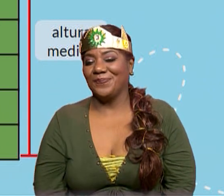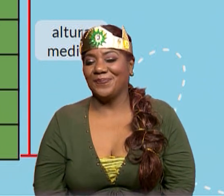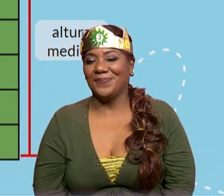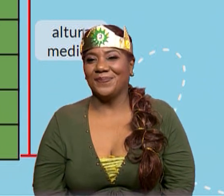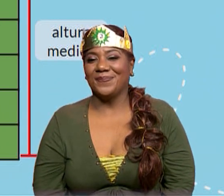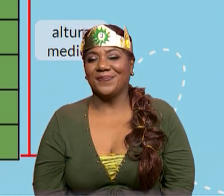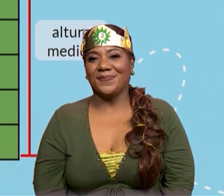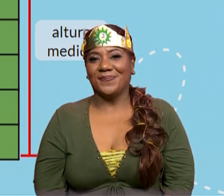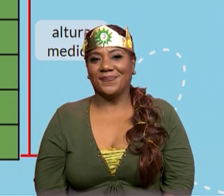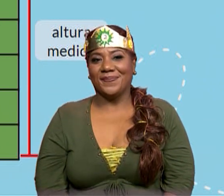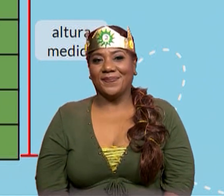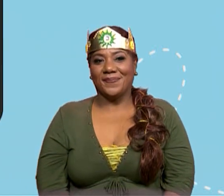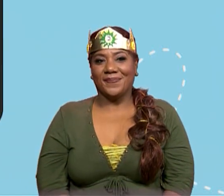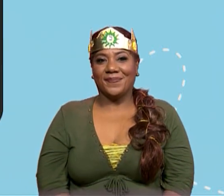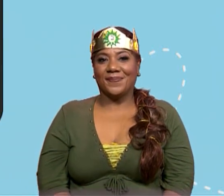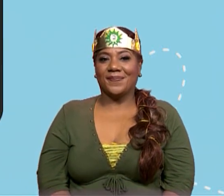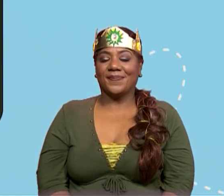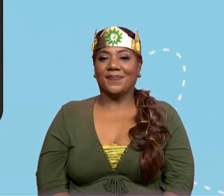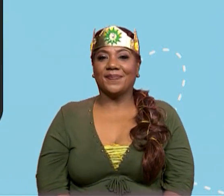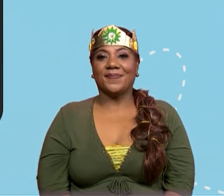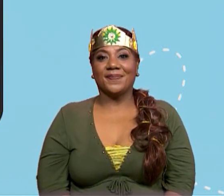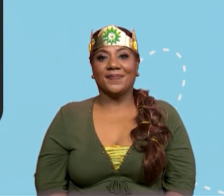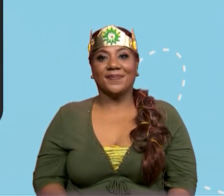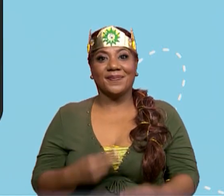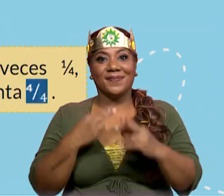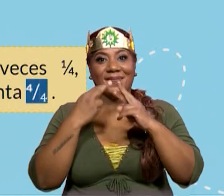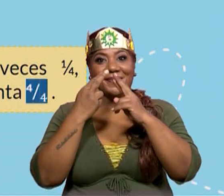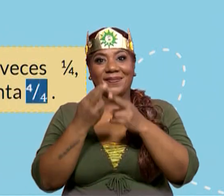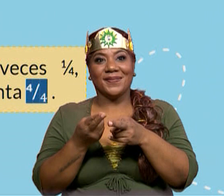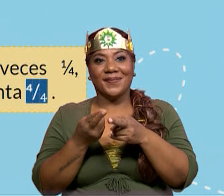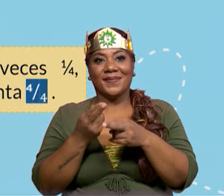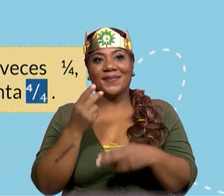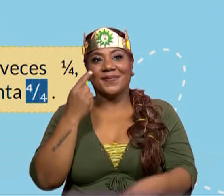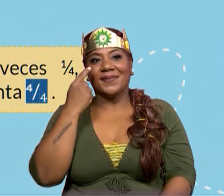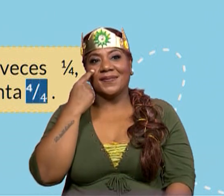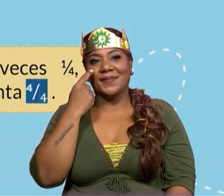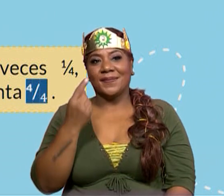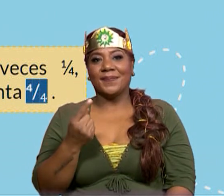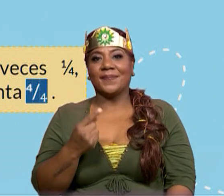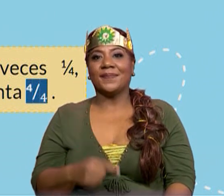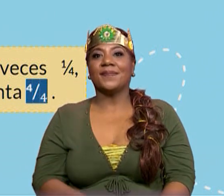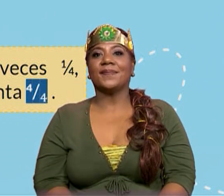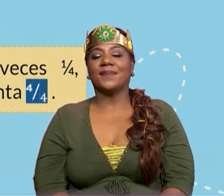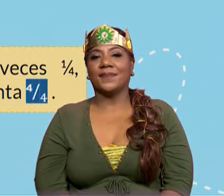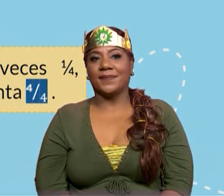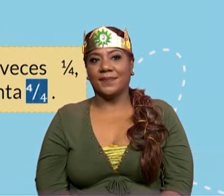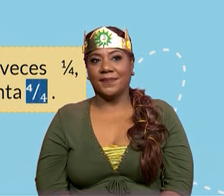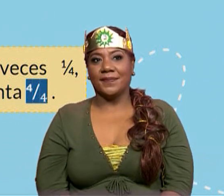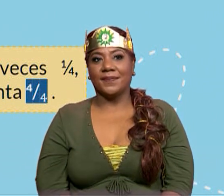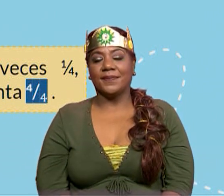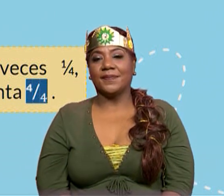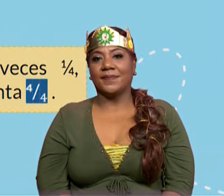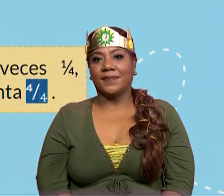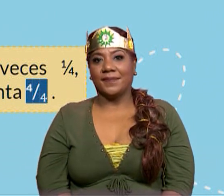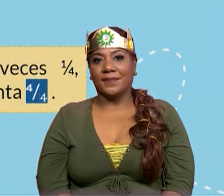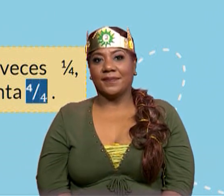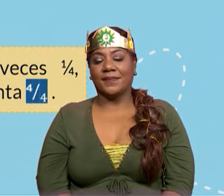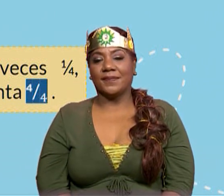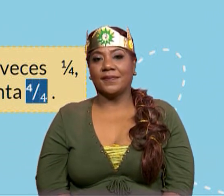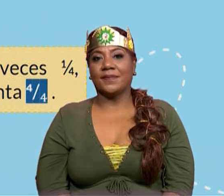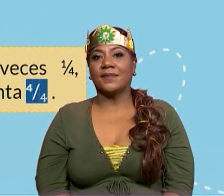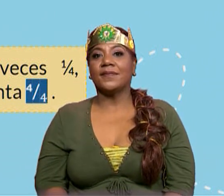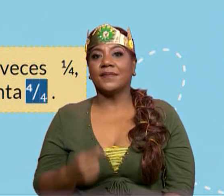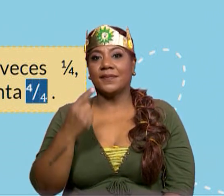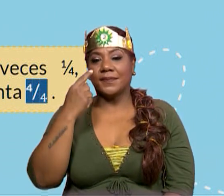Ahora, vamos a ver si lo representamos correctamente en la parte de soluciona. Hay tres veces un cuarto